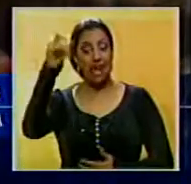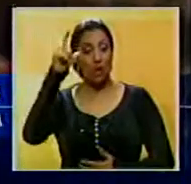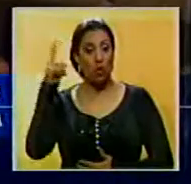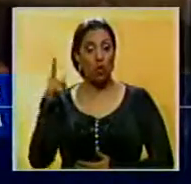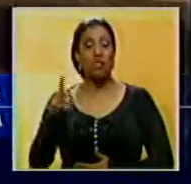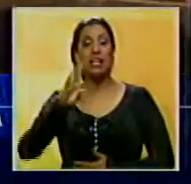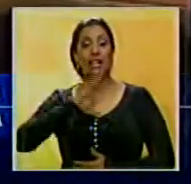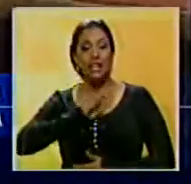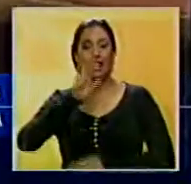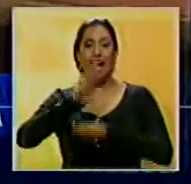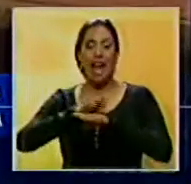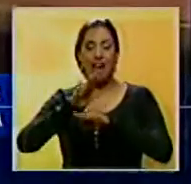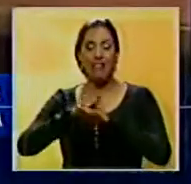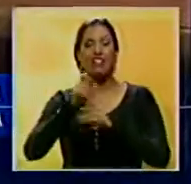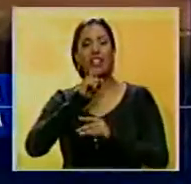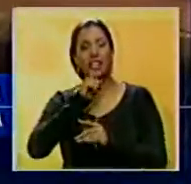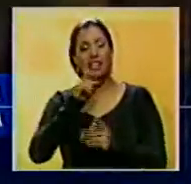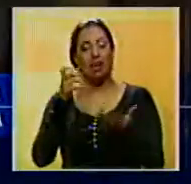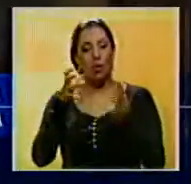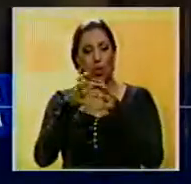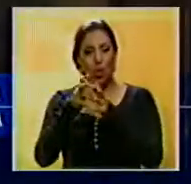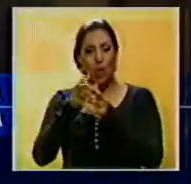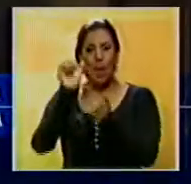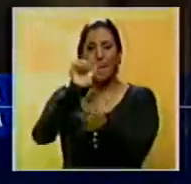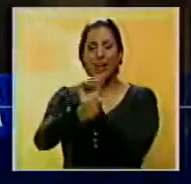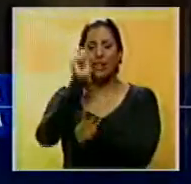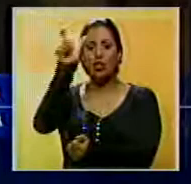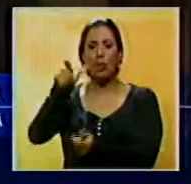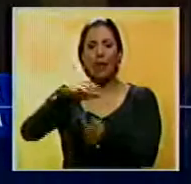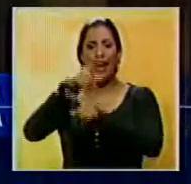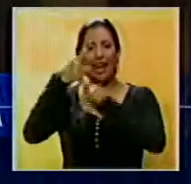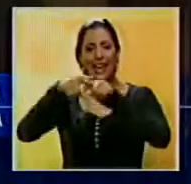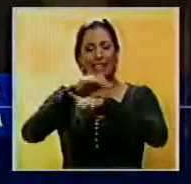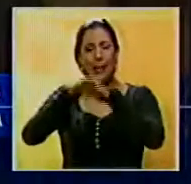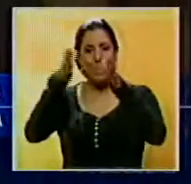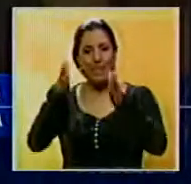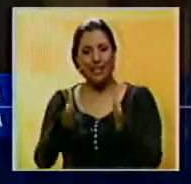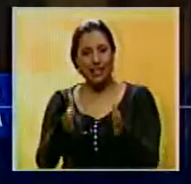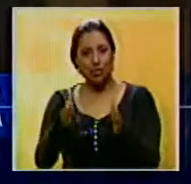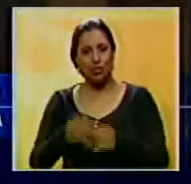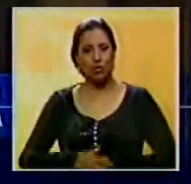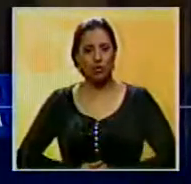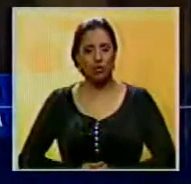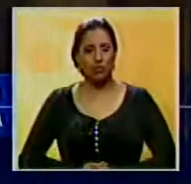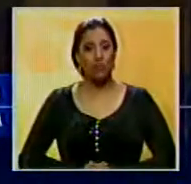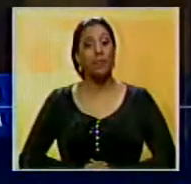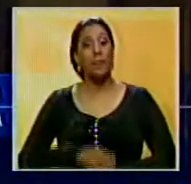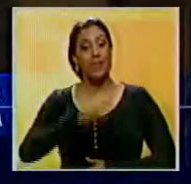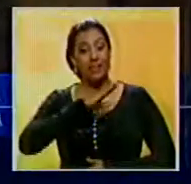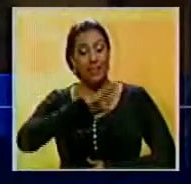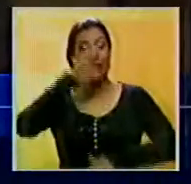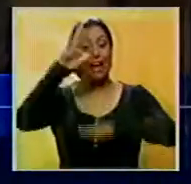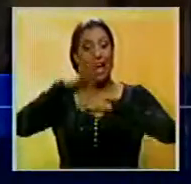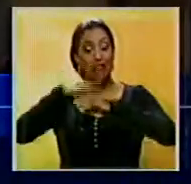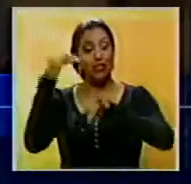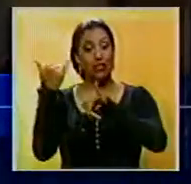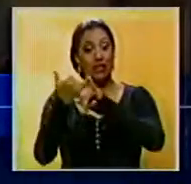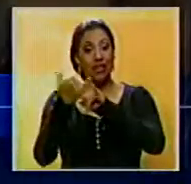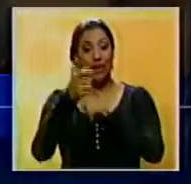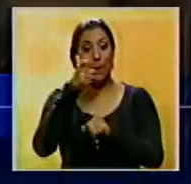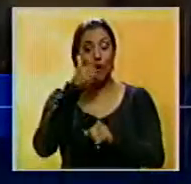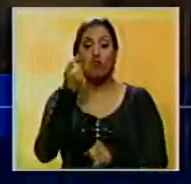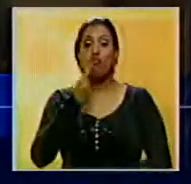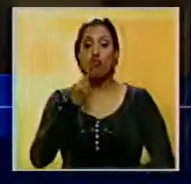confirmó la solicitud ante la Interpol de la captura del ex ministro Gerber García Plaza. Y tiene solicitud de